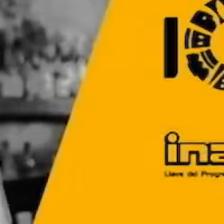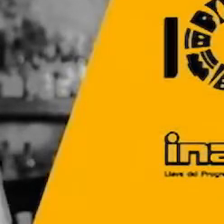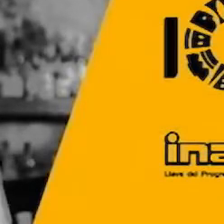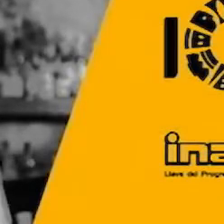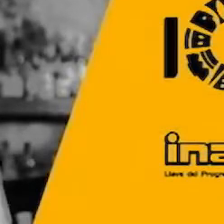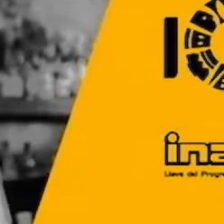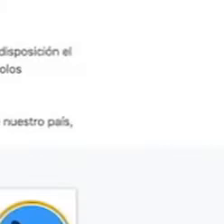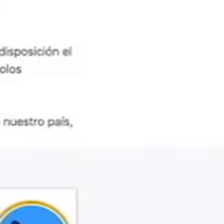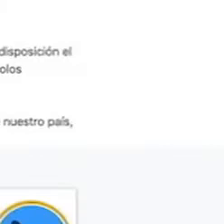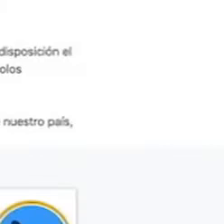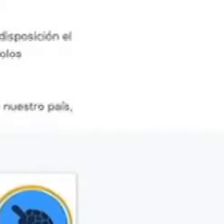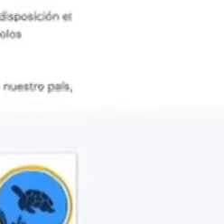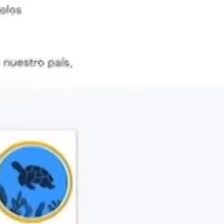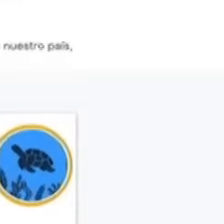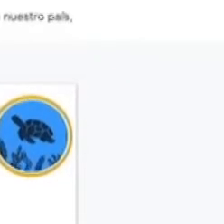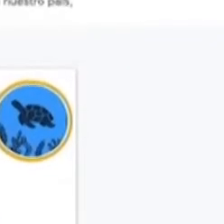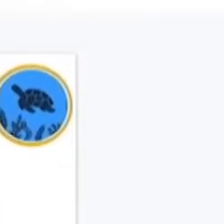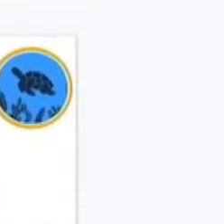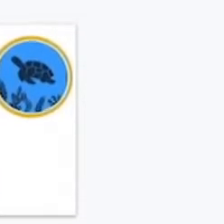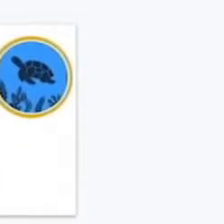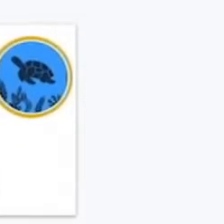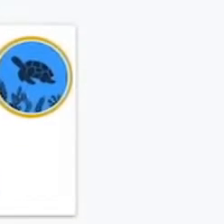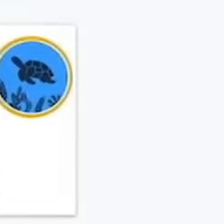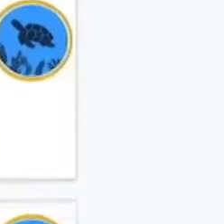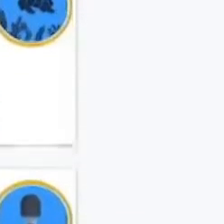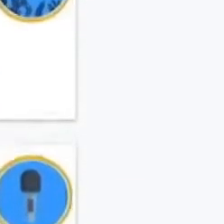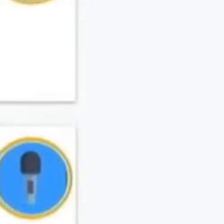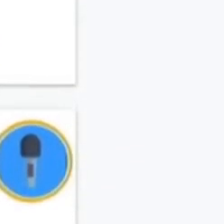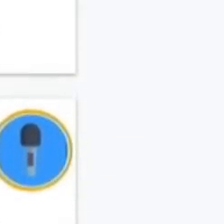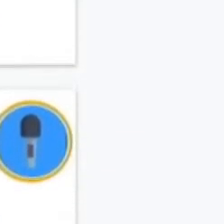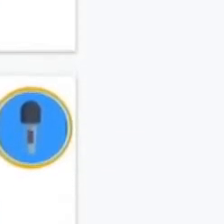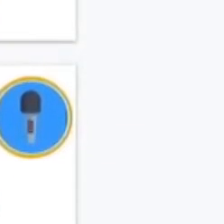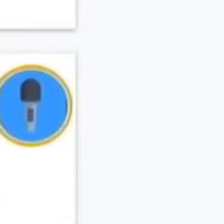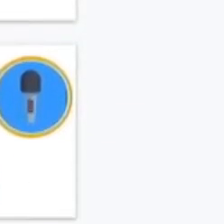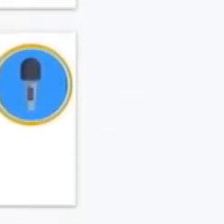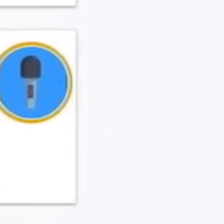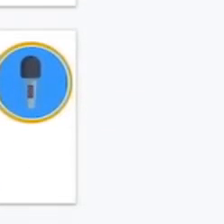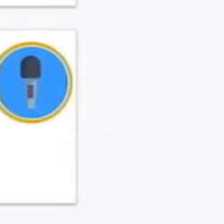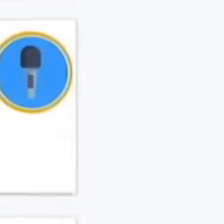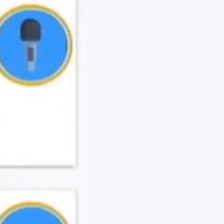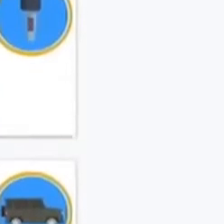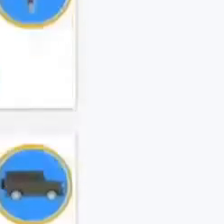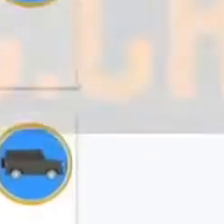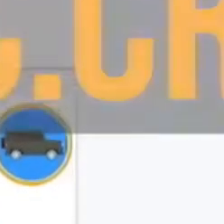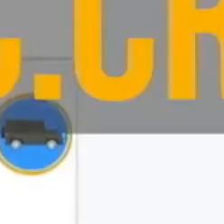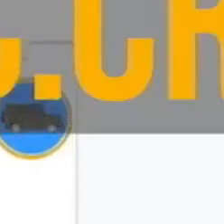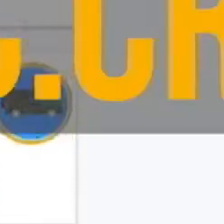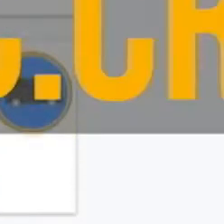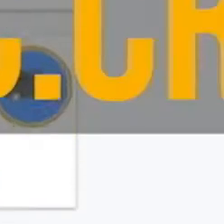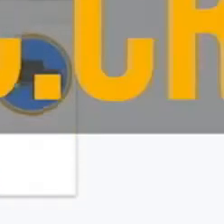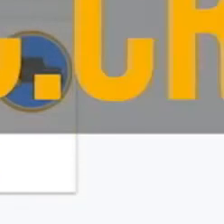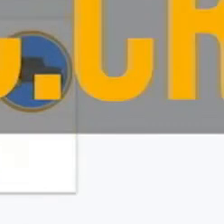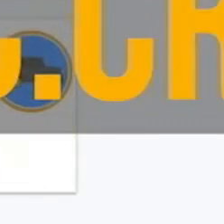un banco de recursos de todos los protocolos creados por el Instituto Costarricense de Turismo y la Cámara Nacional de Turismo. En el sitio www